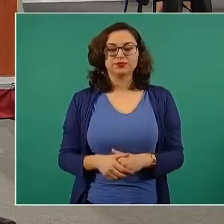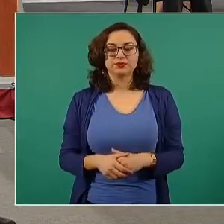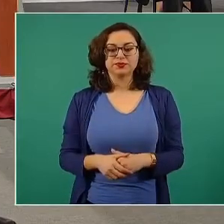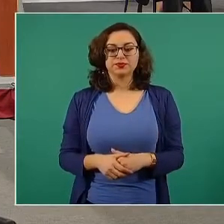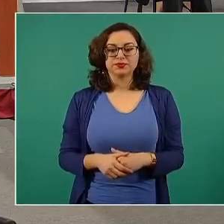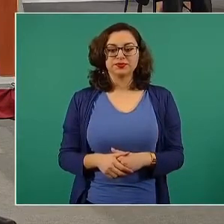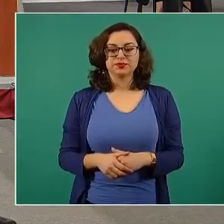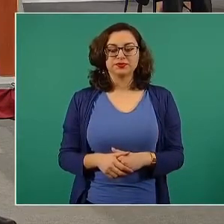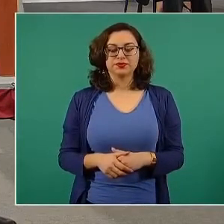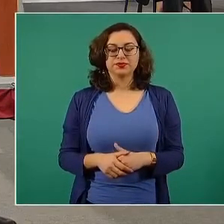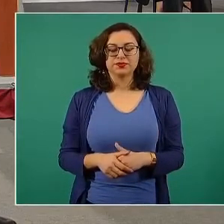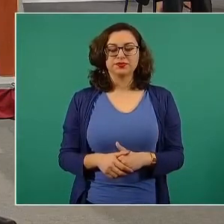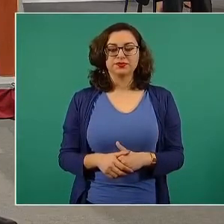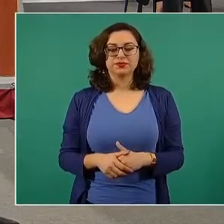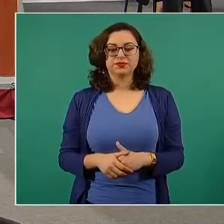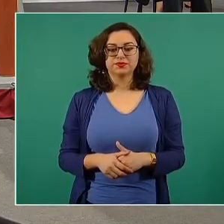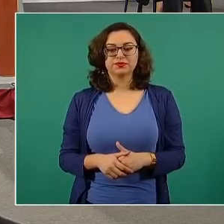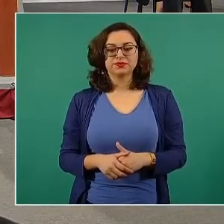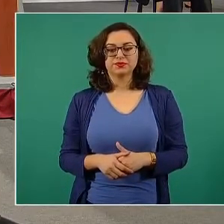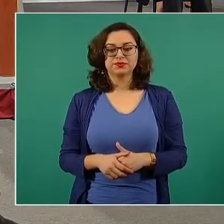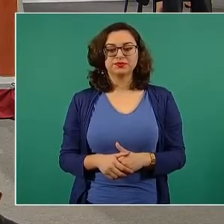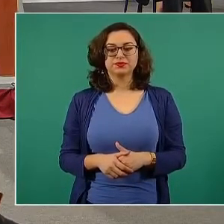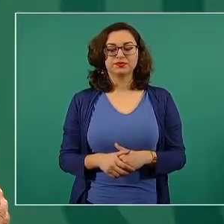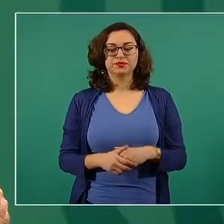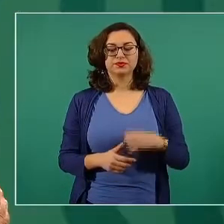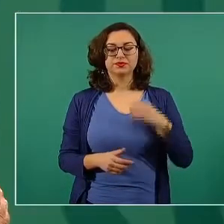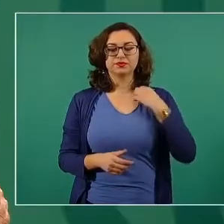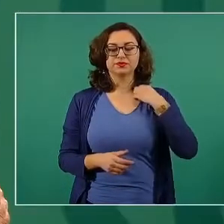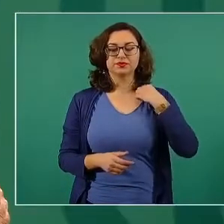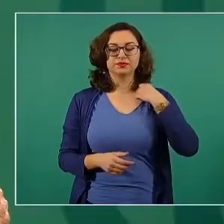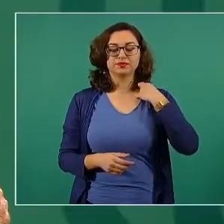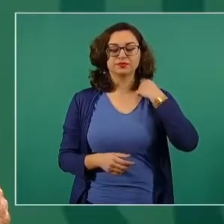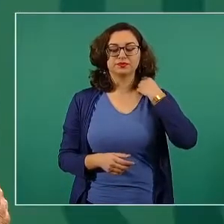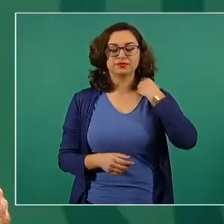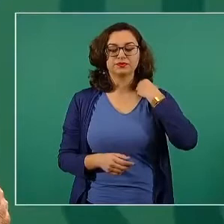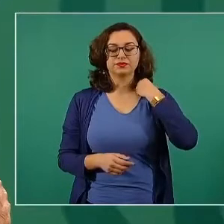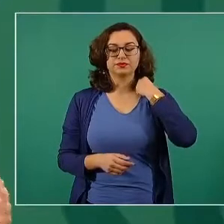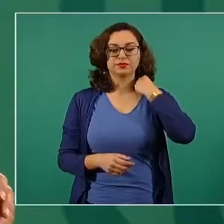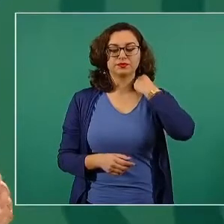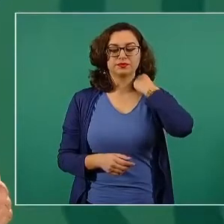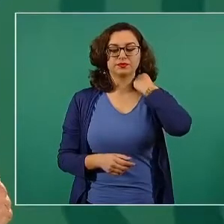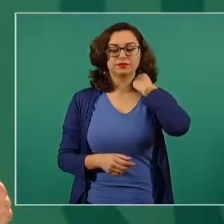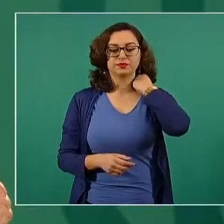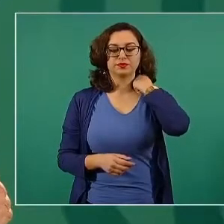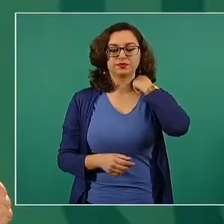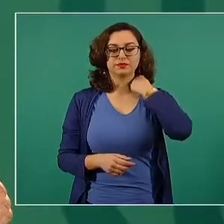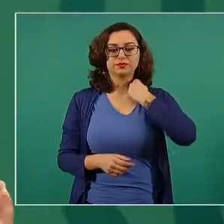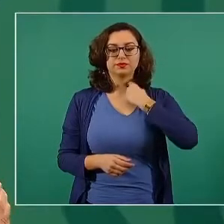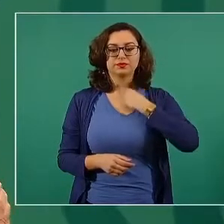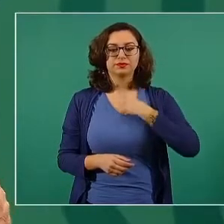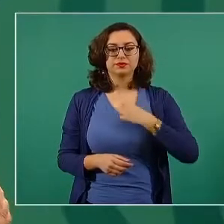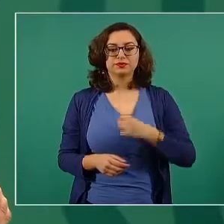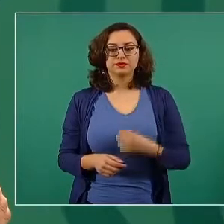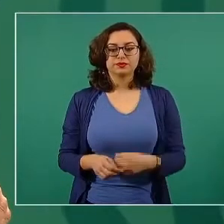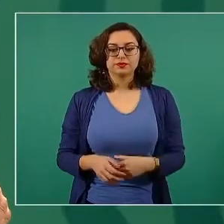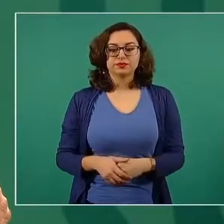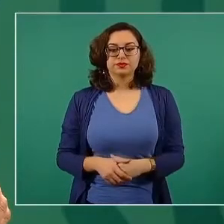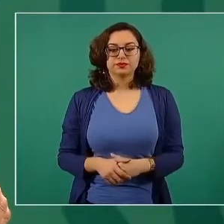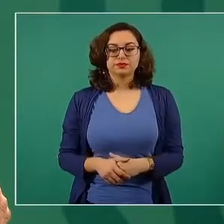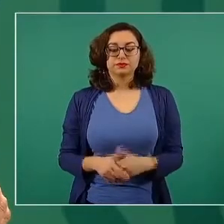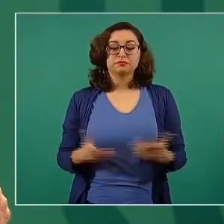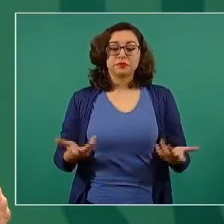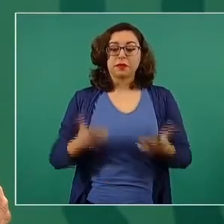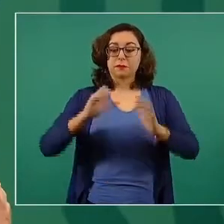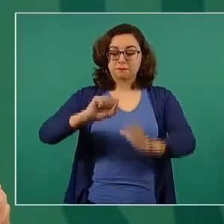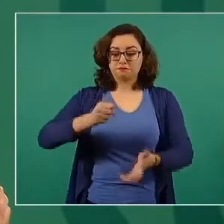se va a cumplir con el